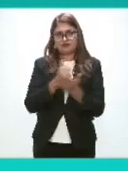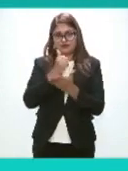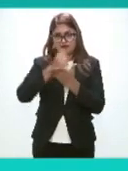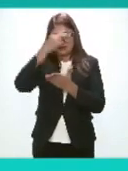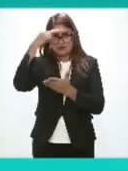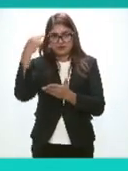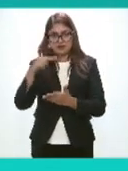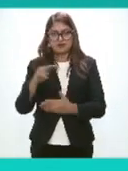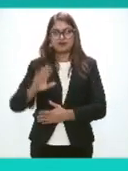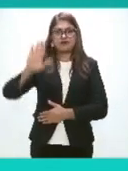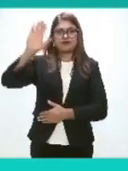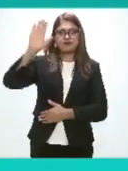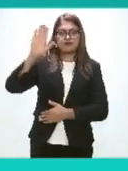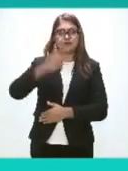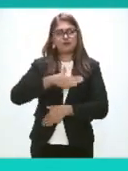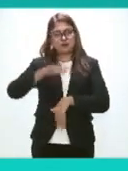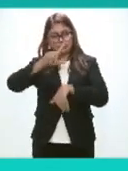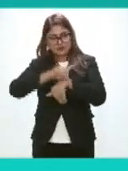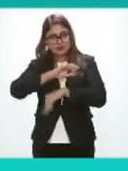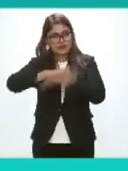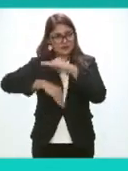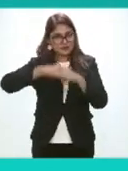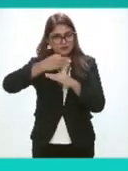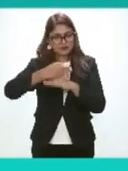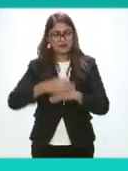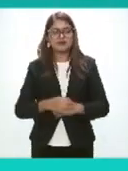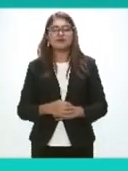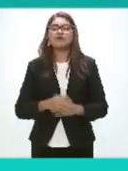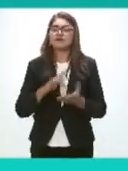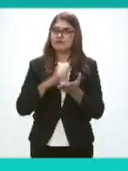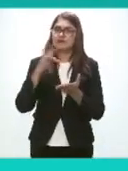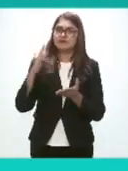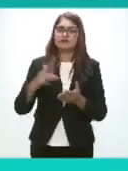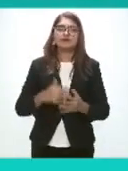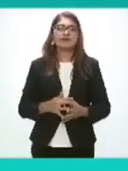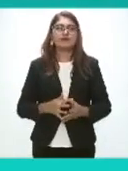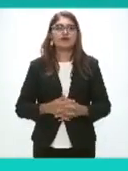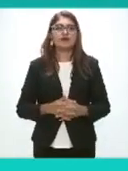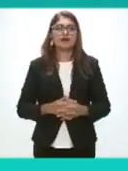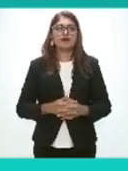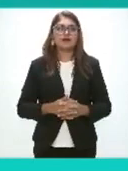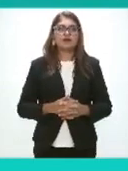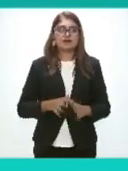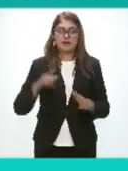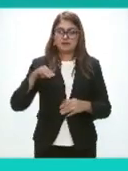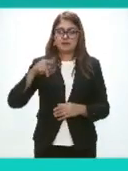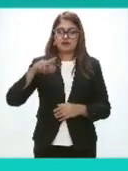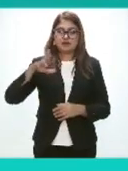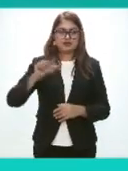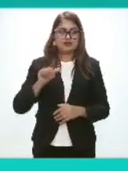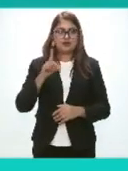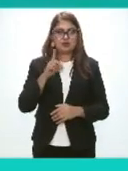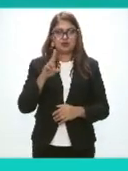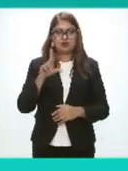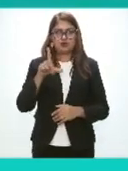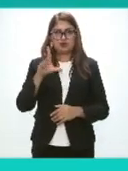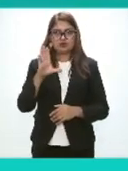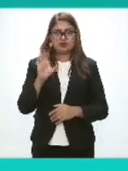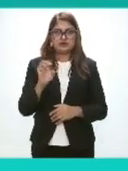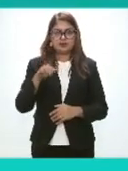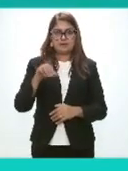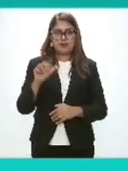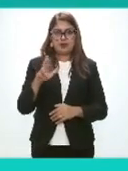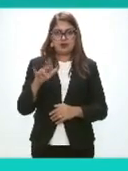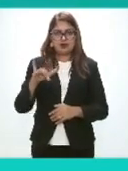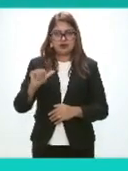¿Qué tal? Muy buenos días A todas y todos Presente Gracias La maestra Dulce María Fuentes Mancillas